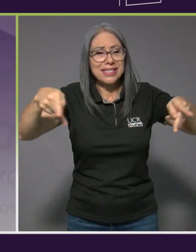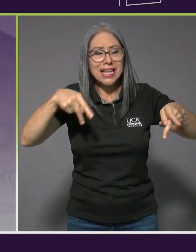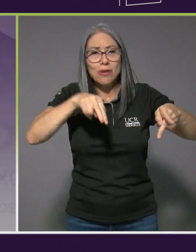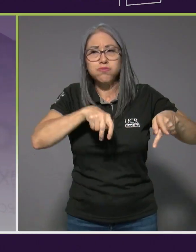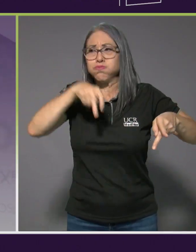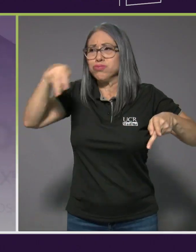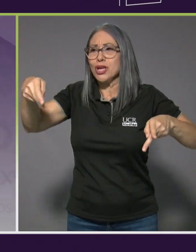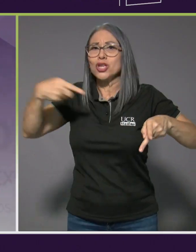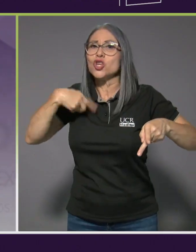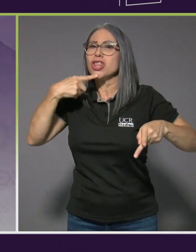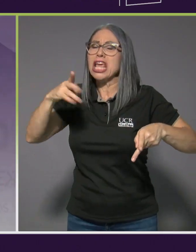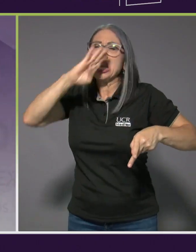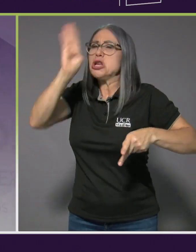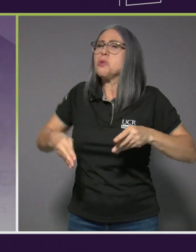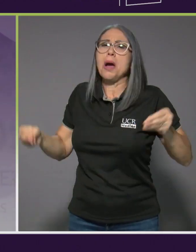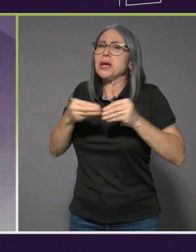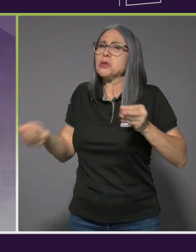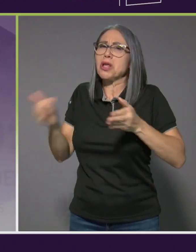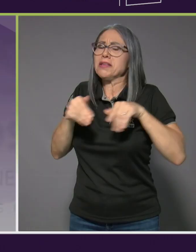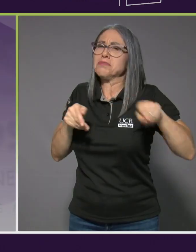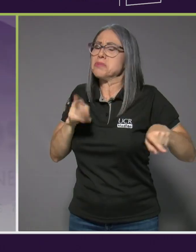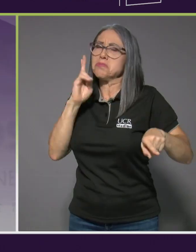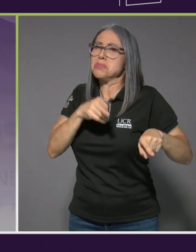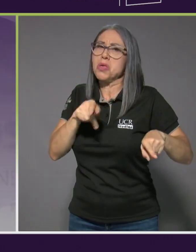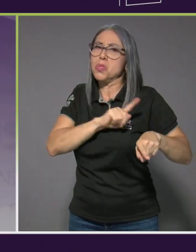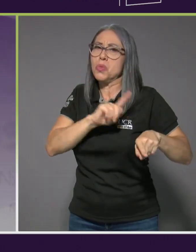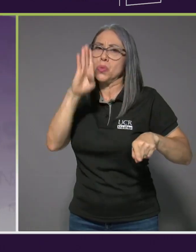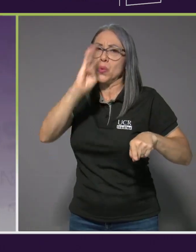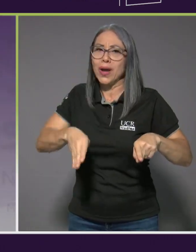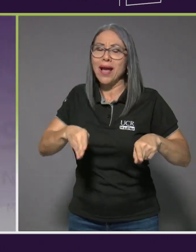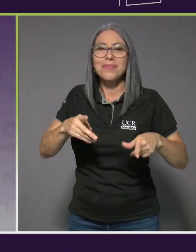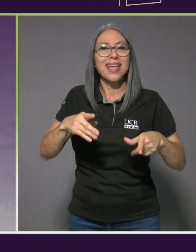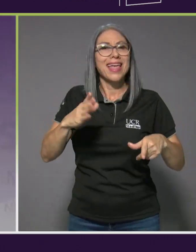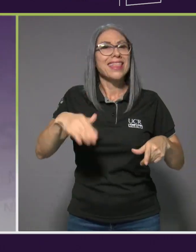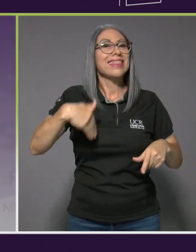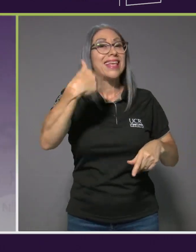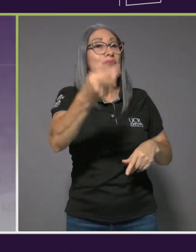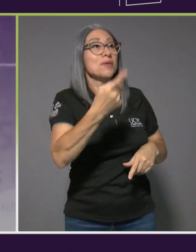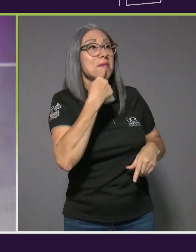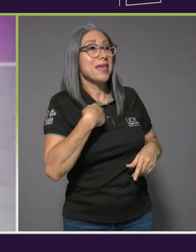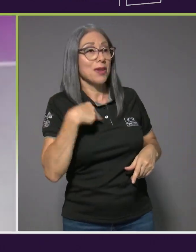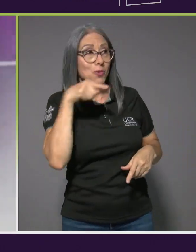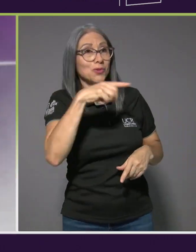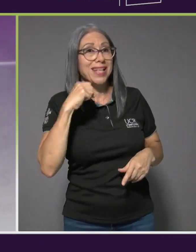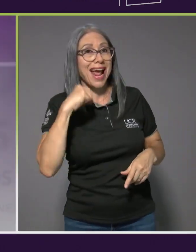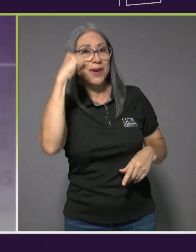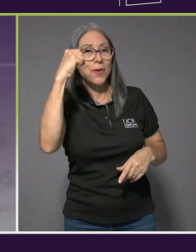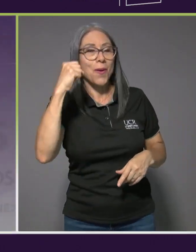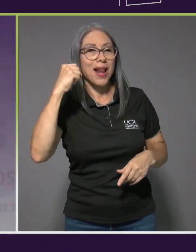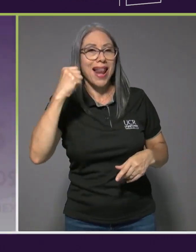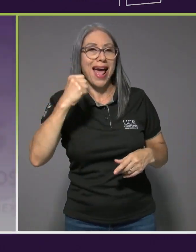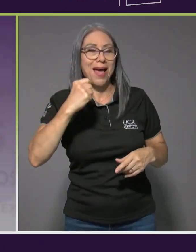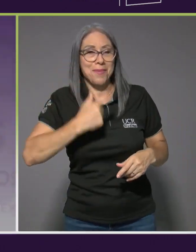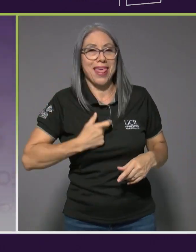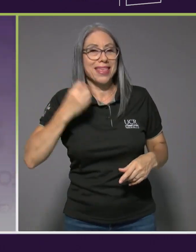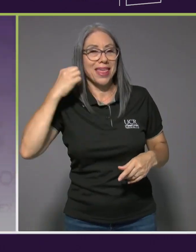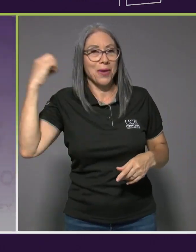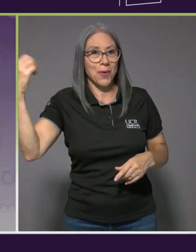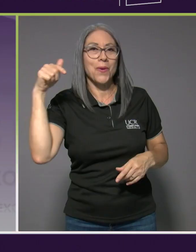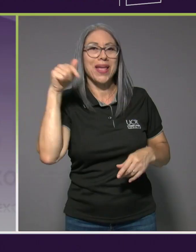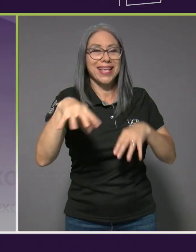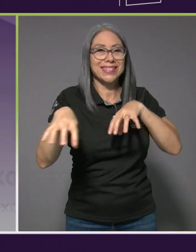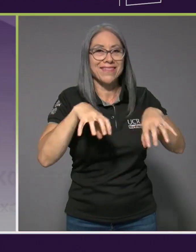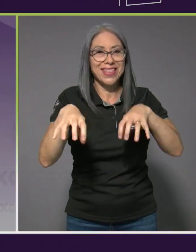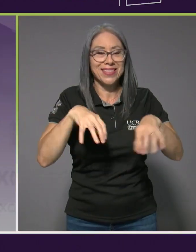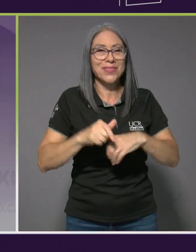el cien mariposa otra vez, no, nunca. Y después me dijeron, usted será no la medalla de oro en ese evento, en el